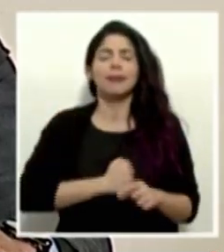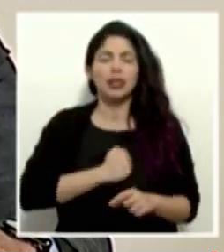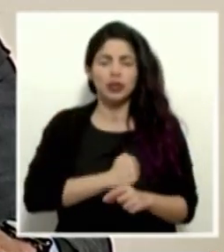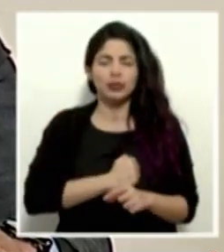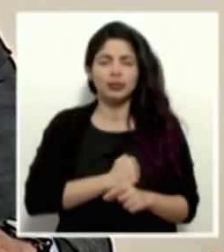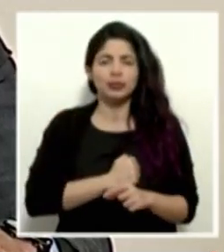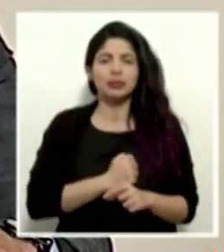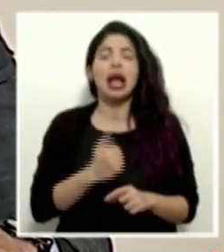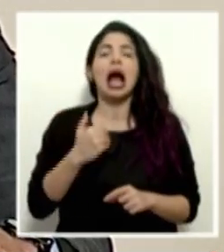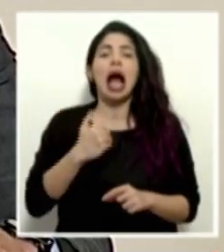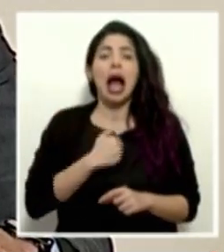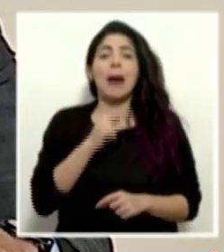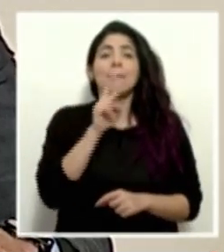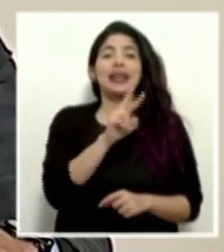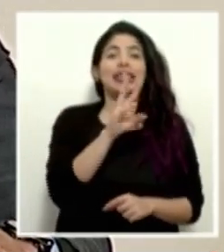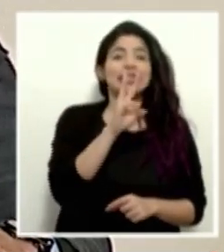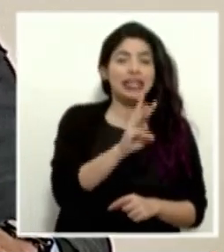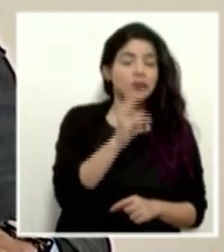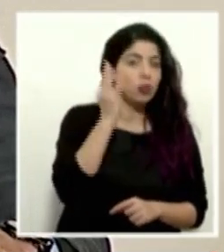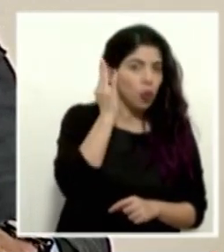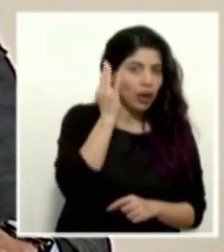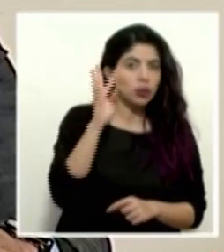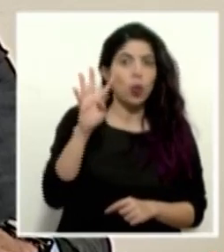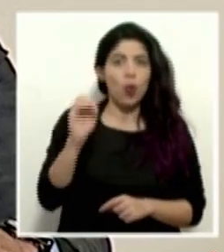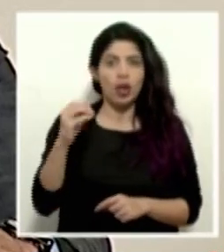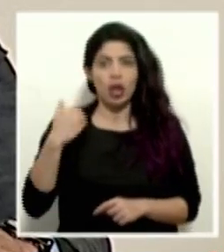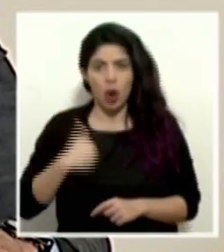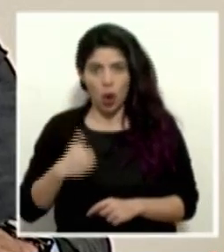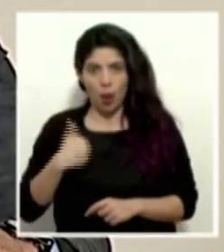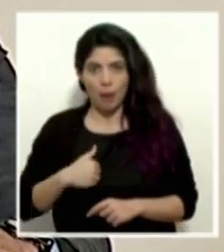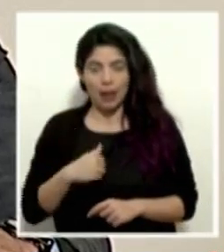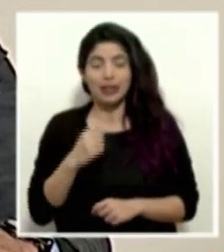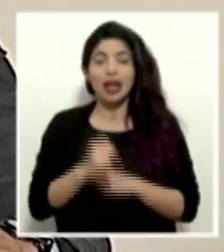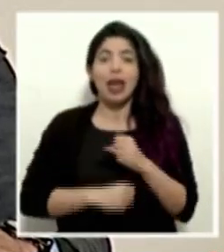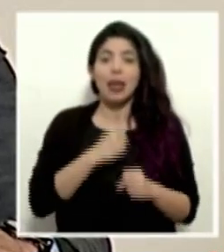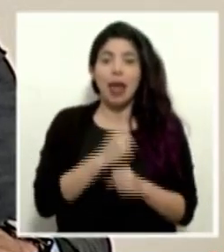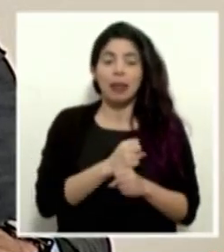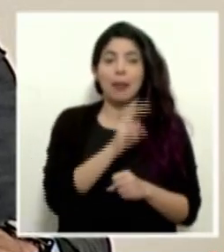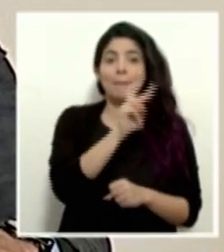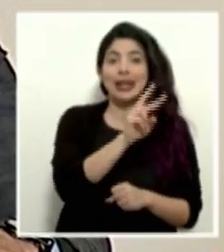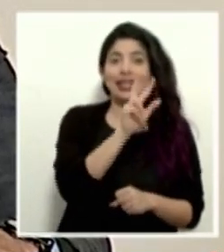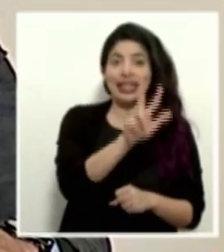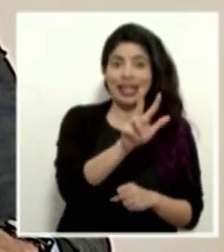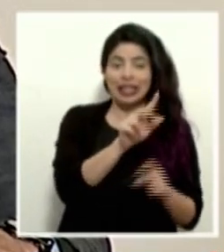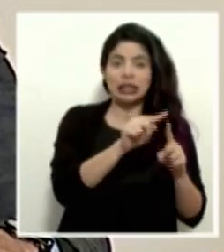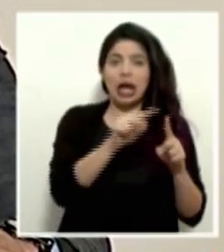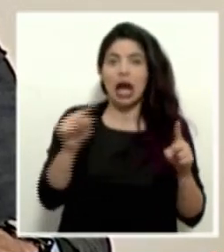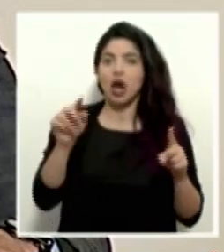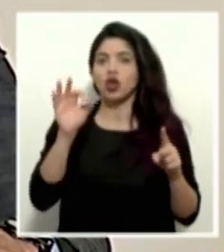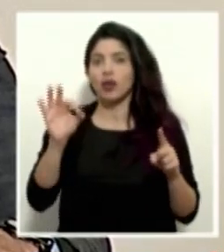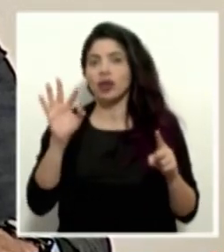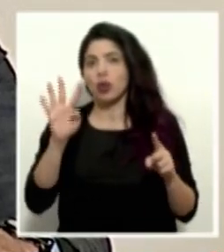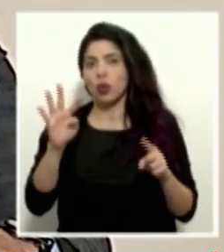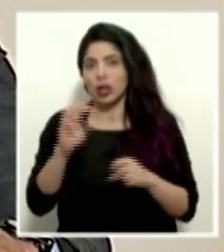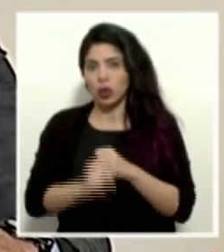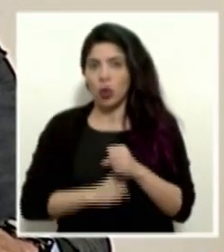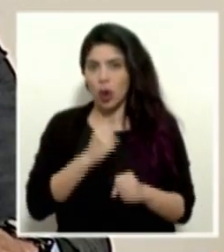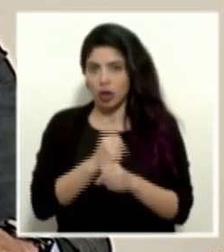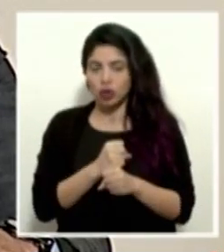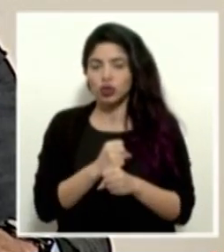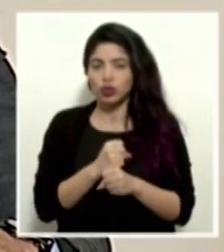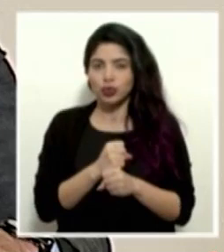tenemos 26 mujeres y 40 hombres. rango de edad va desde los 23 hasta los 94 años en